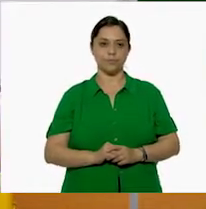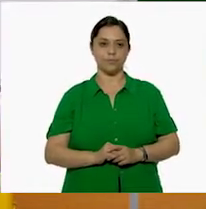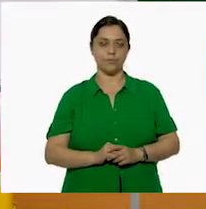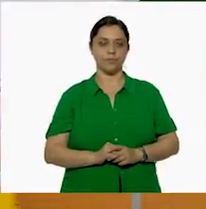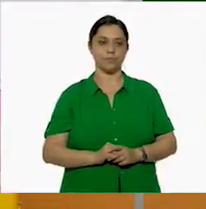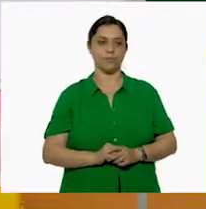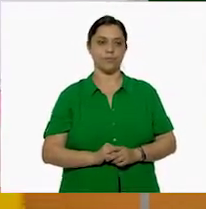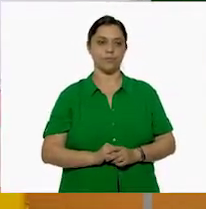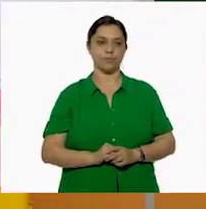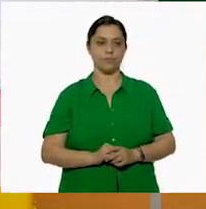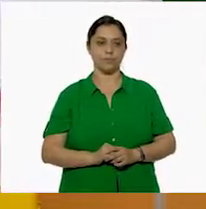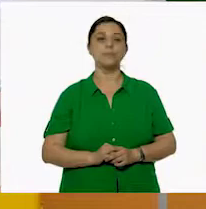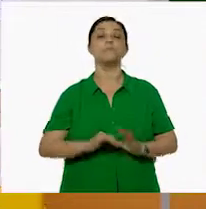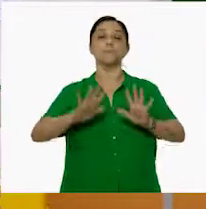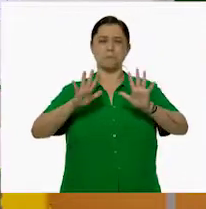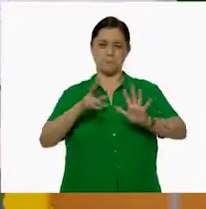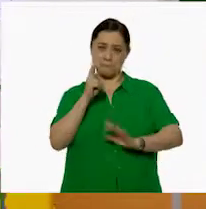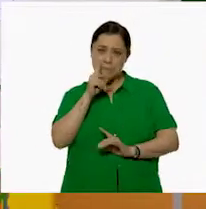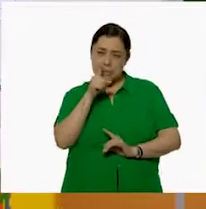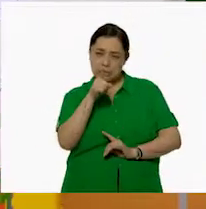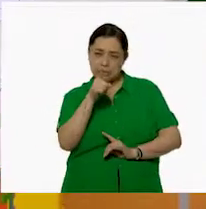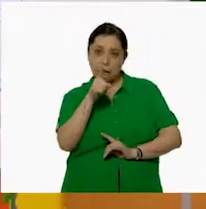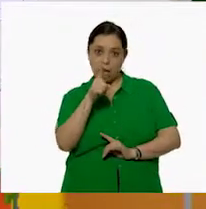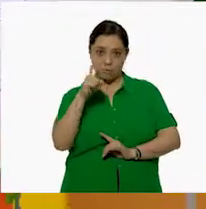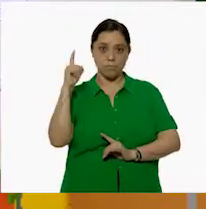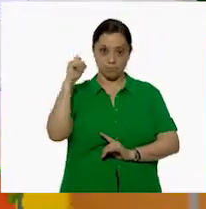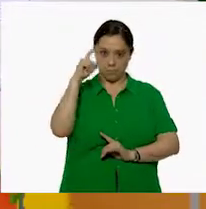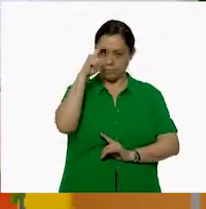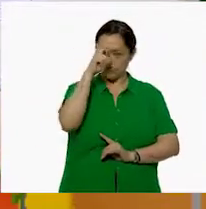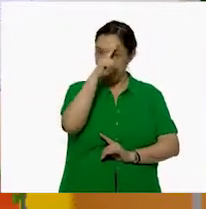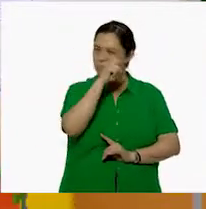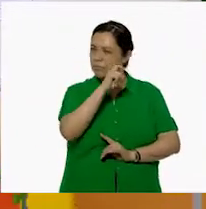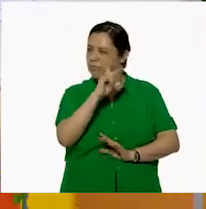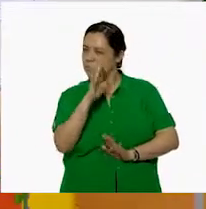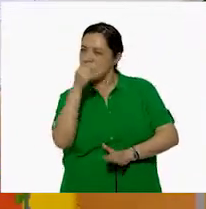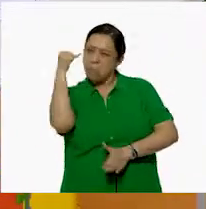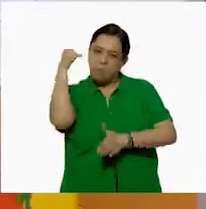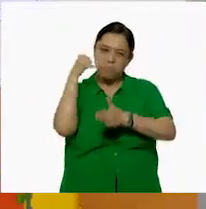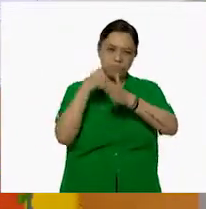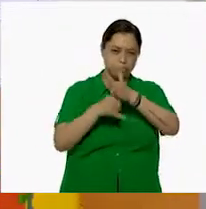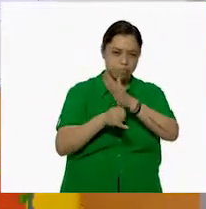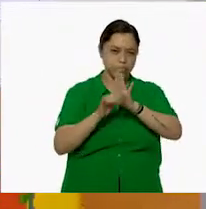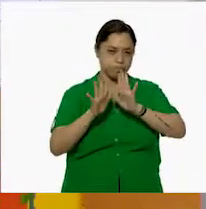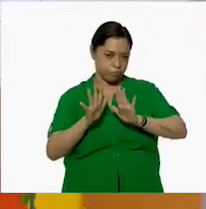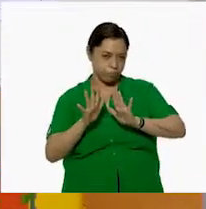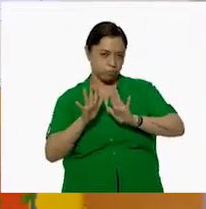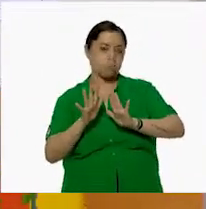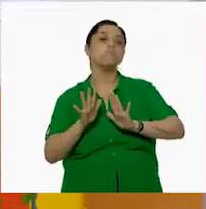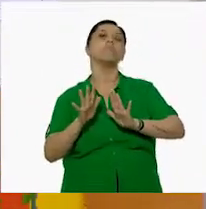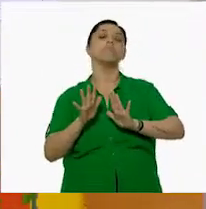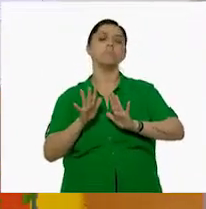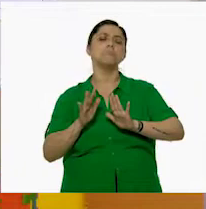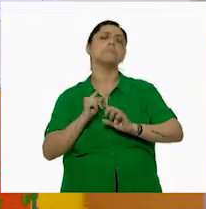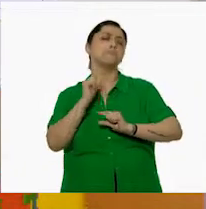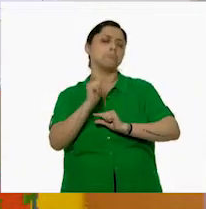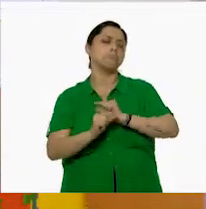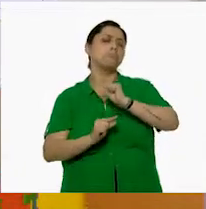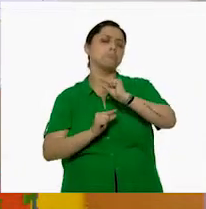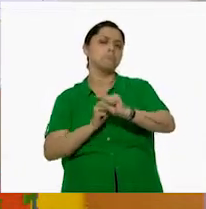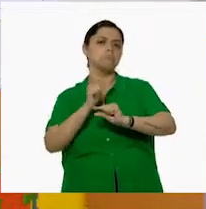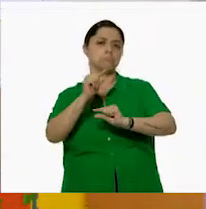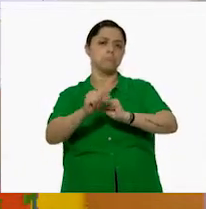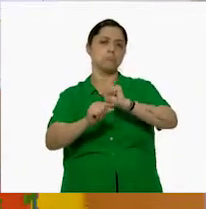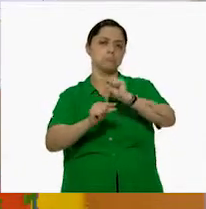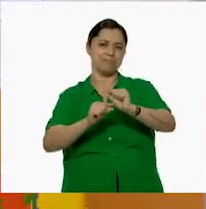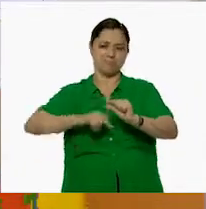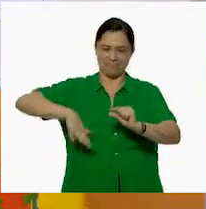Muy bien. Como es complicado realizar esta multiplicación de esta forma, podemos ir haciendo lo que hemos estado haciendo de eso